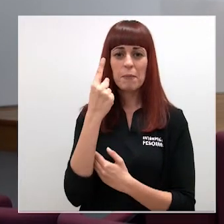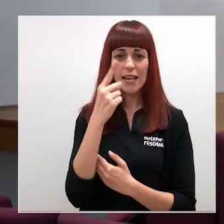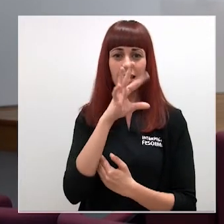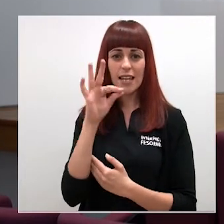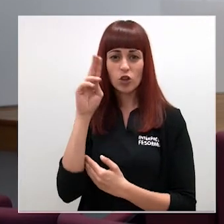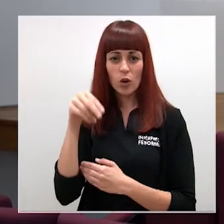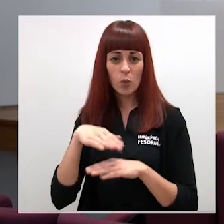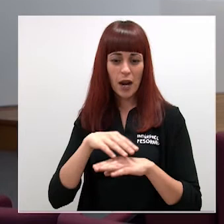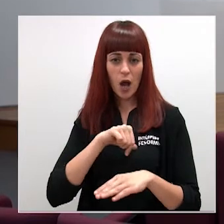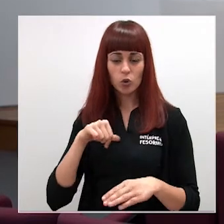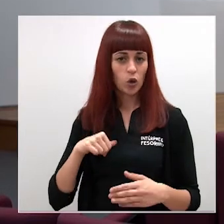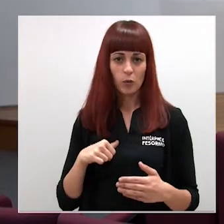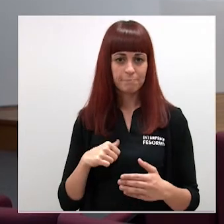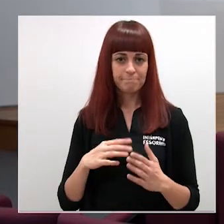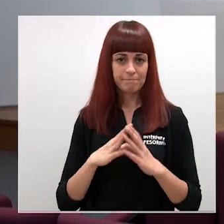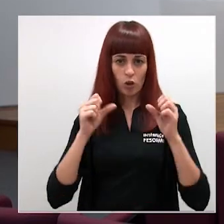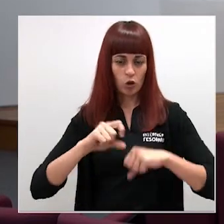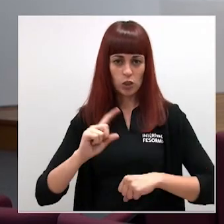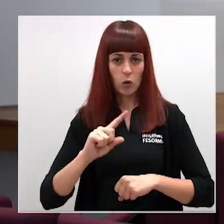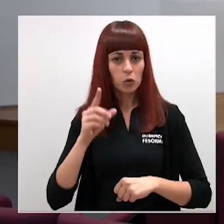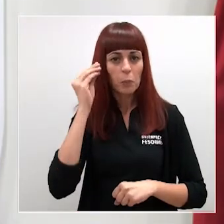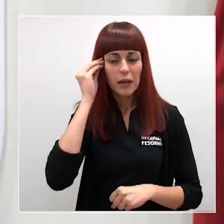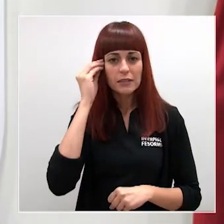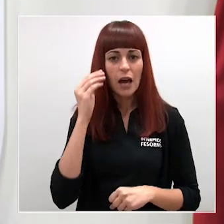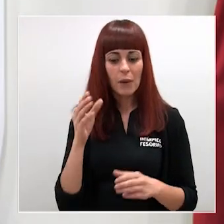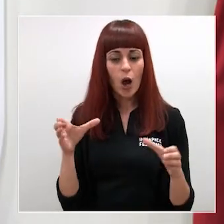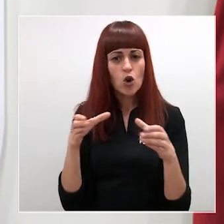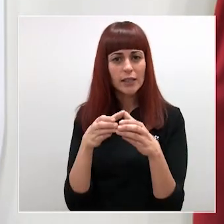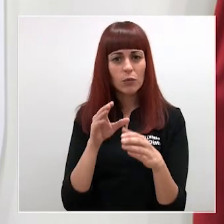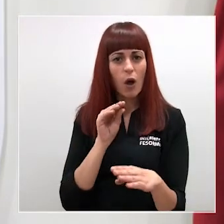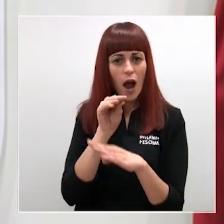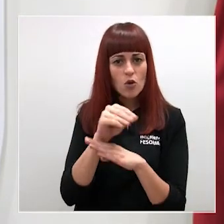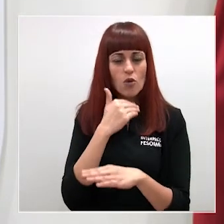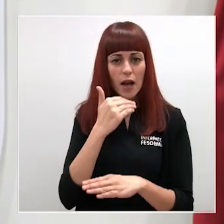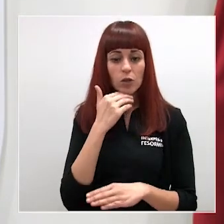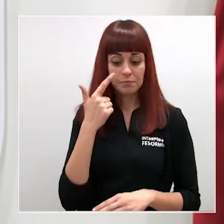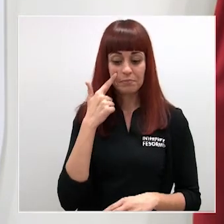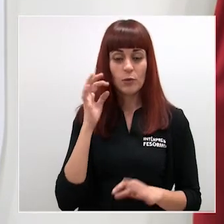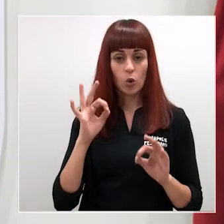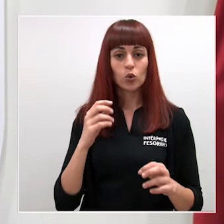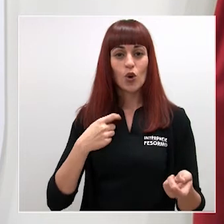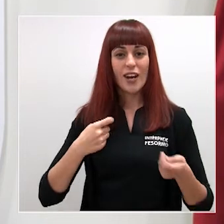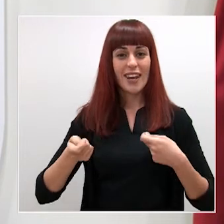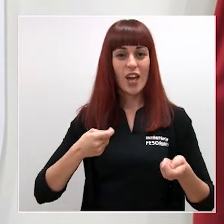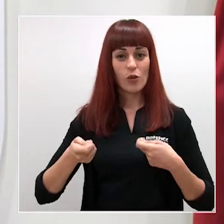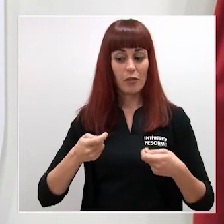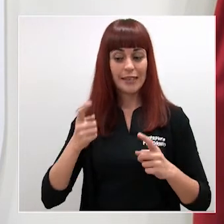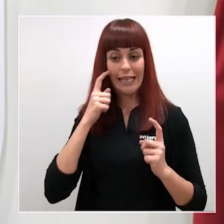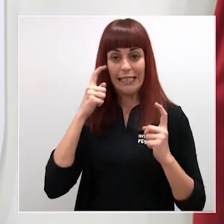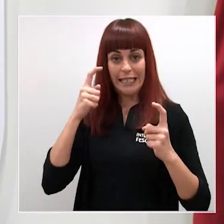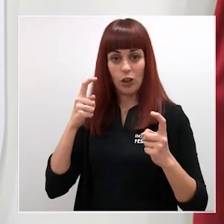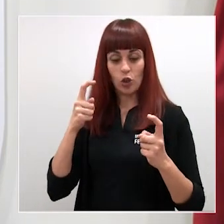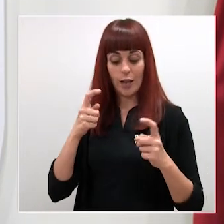¿piensan aportar alguna nueva ayuda regional para este colectivo? bueno precisamente esa negociación o ese intento